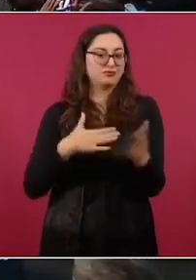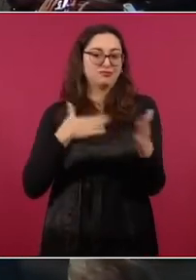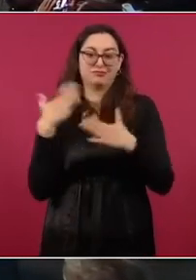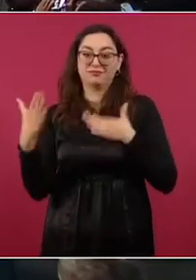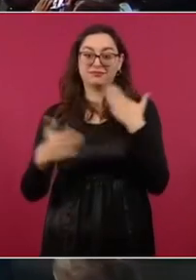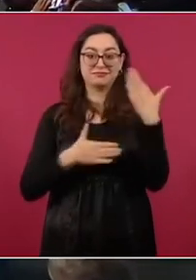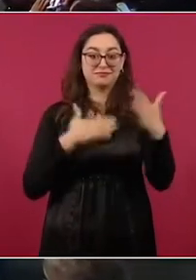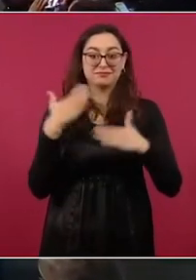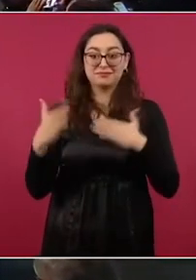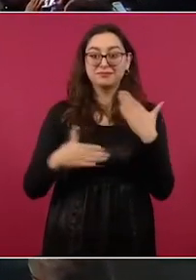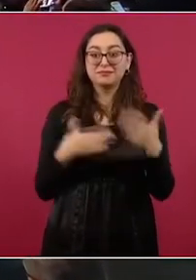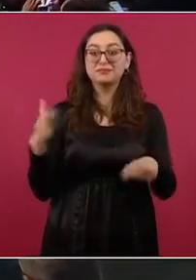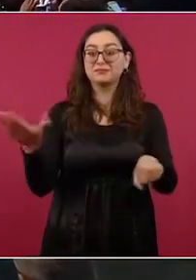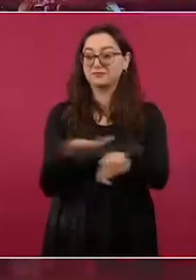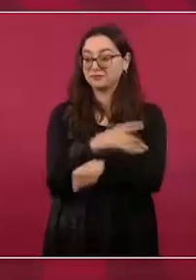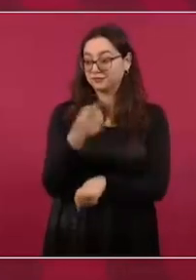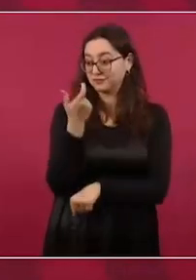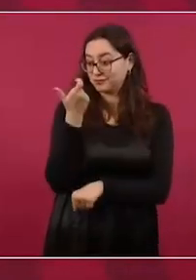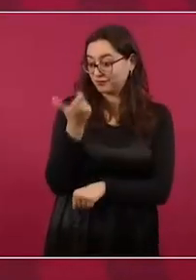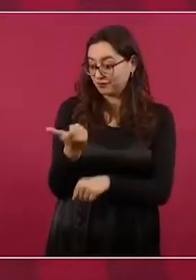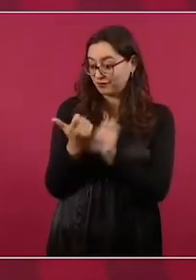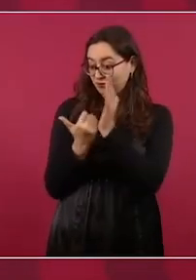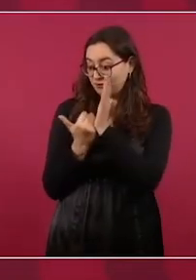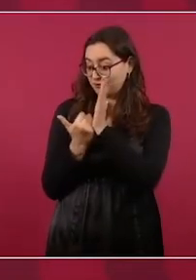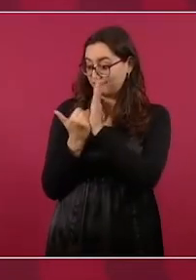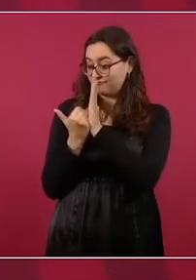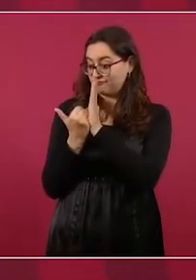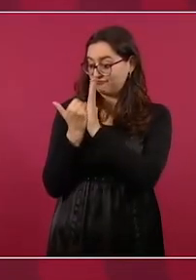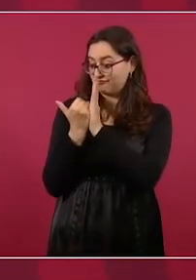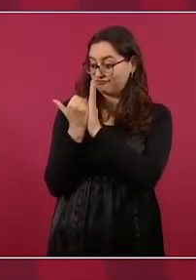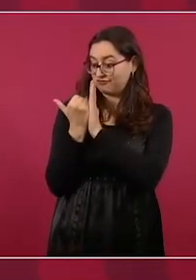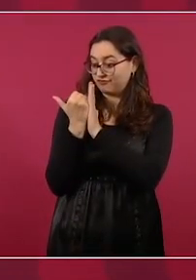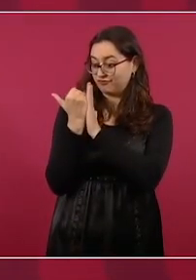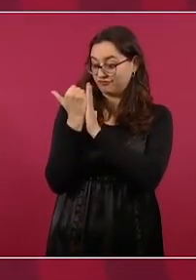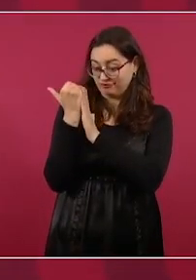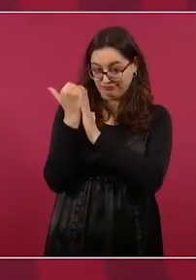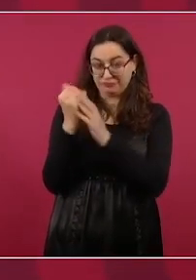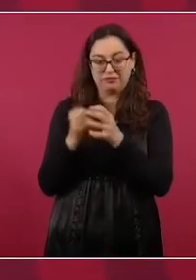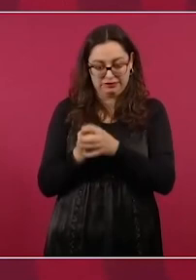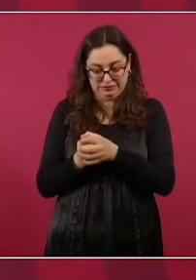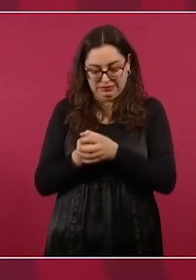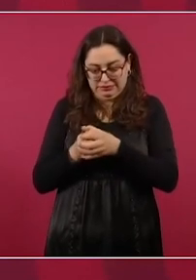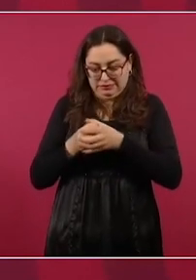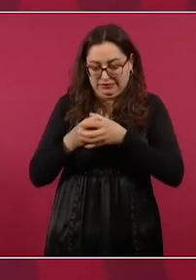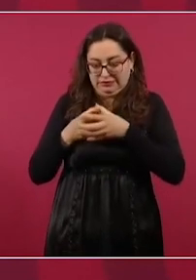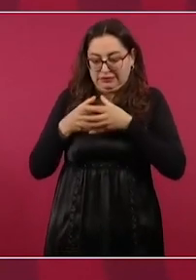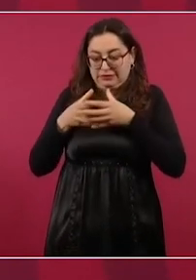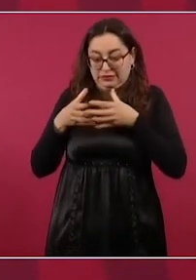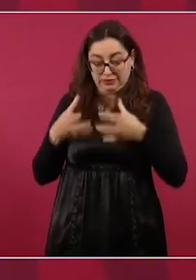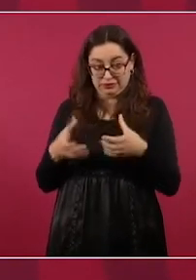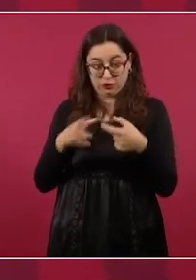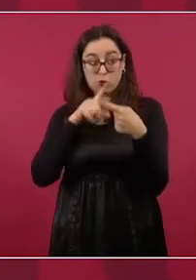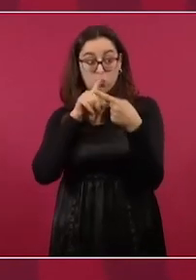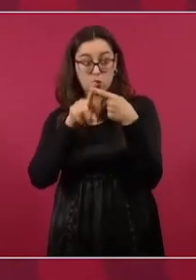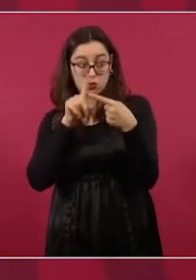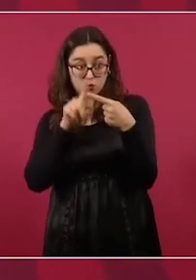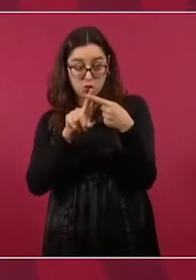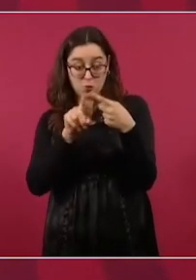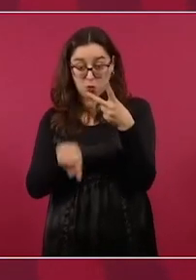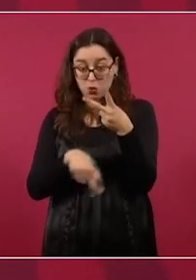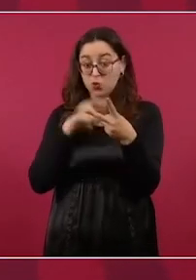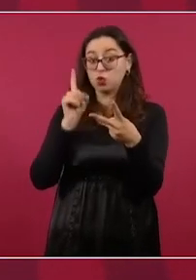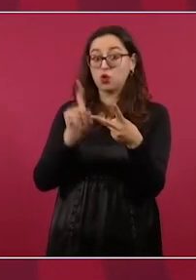crecimiento y ahora con el añadido de una mejor distribución del ingreso,